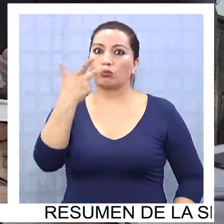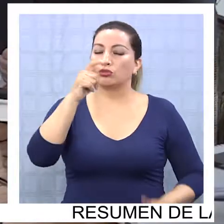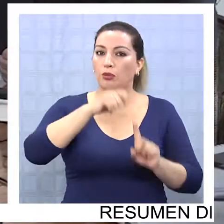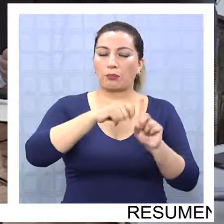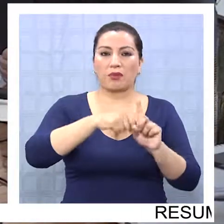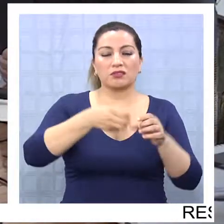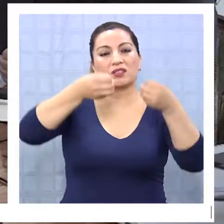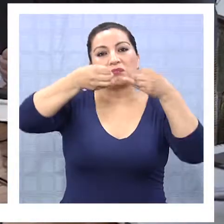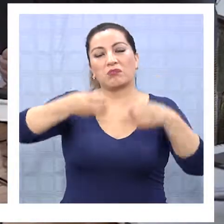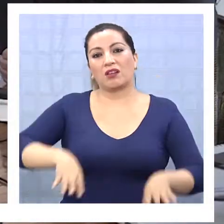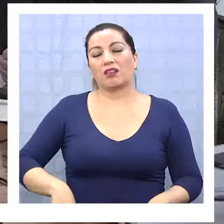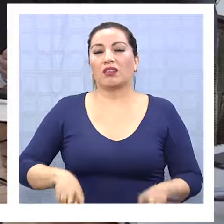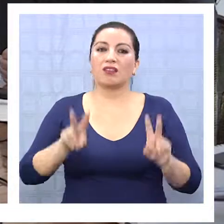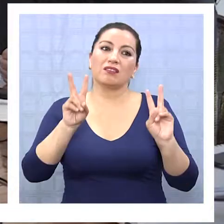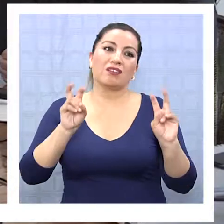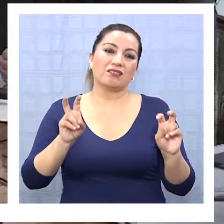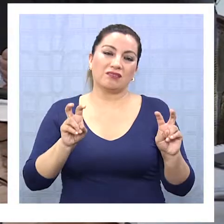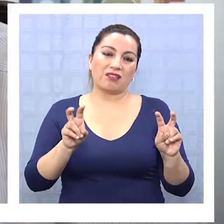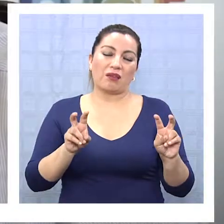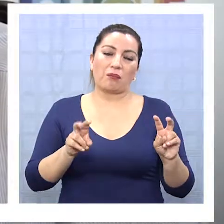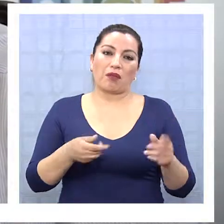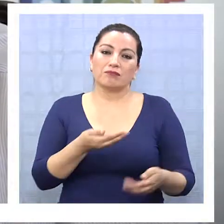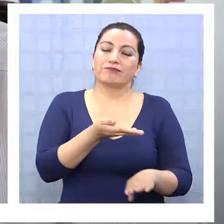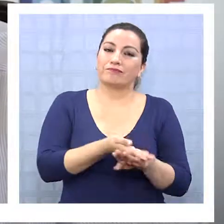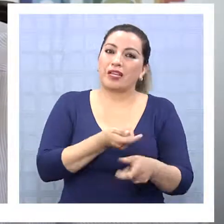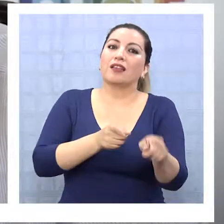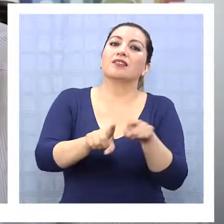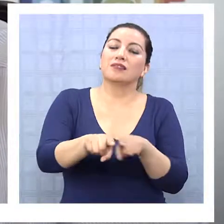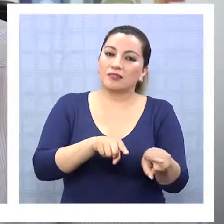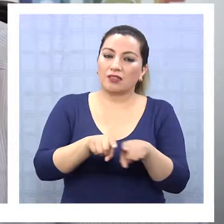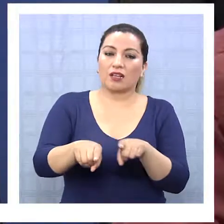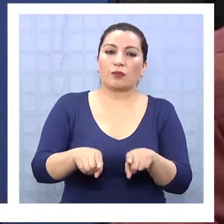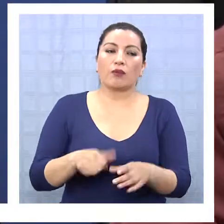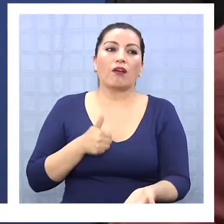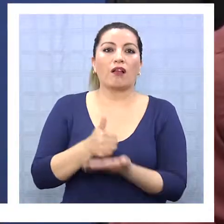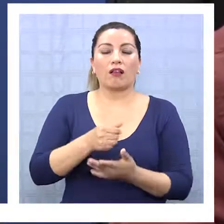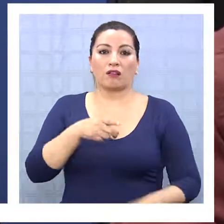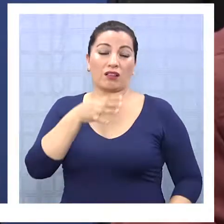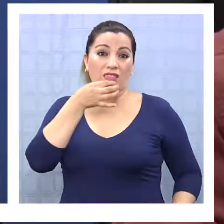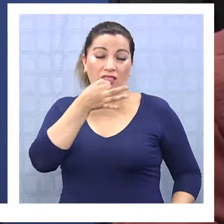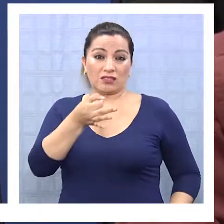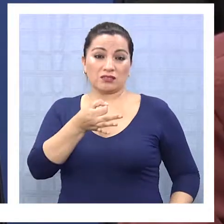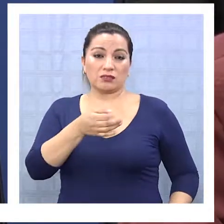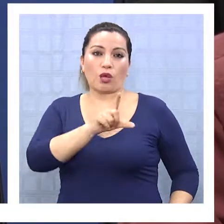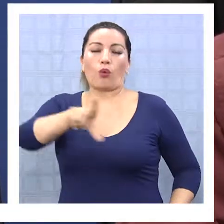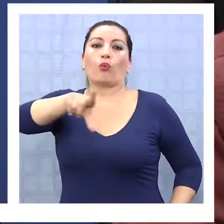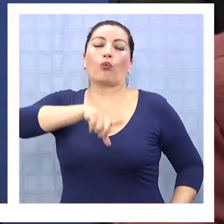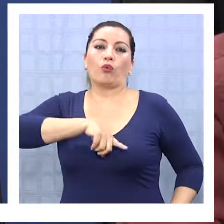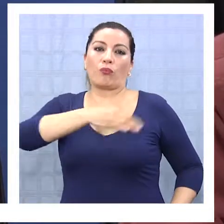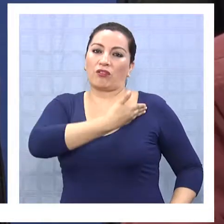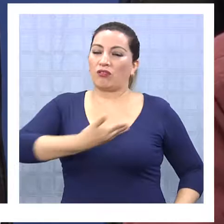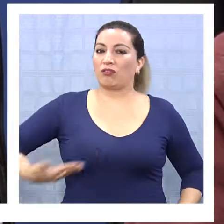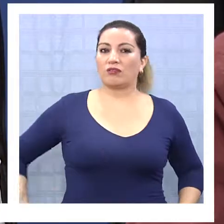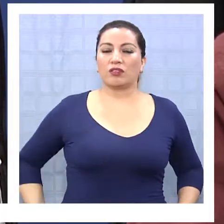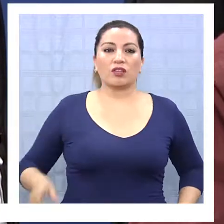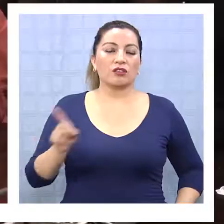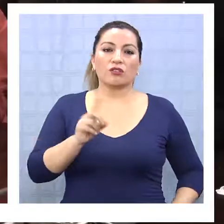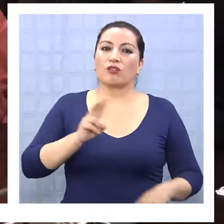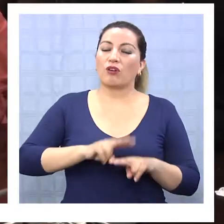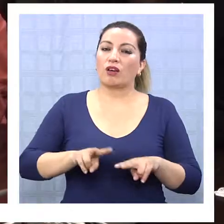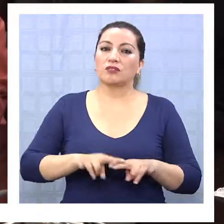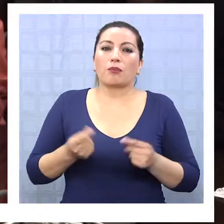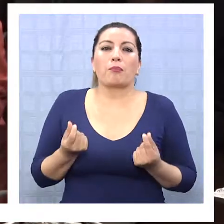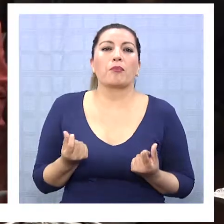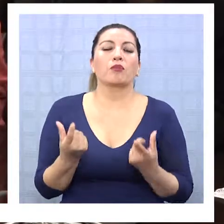meses perdidos entre tecnicismos y burocracia, insiste Mauricio Soria. Culpa al gobierno regional de no dejar